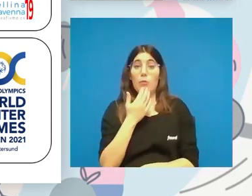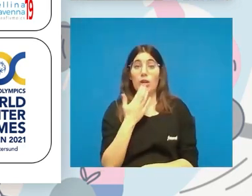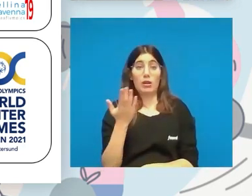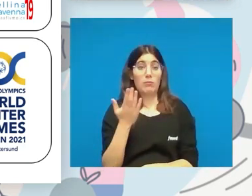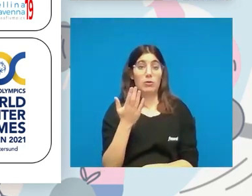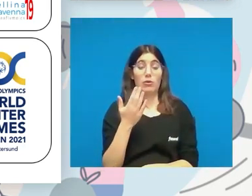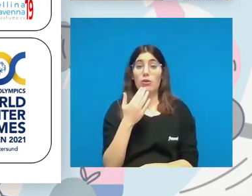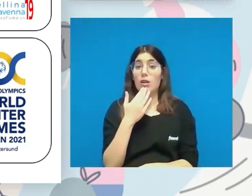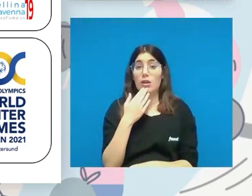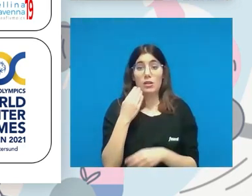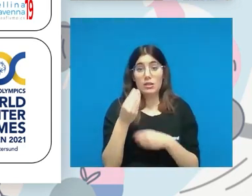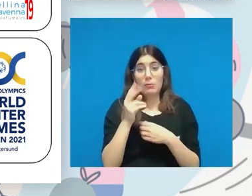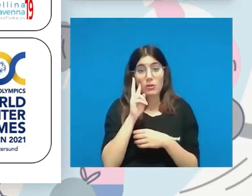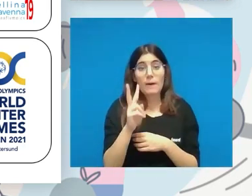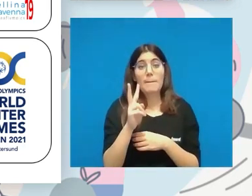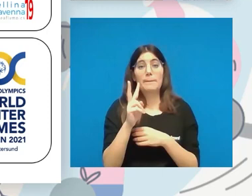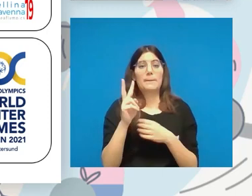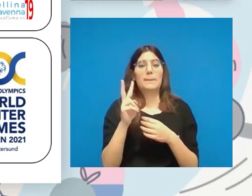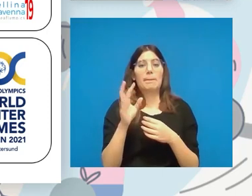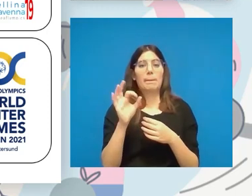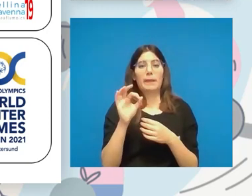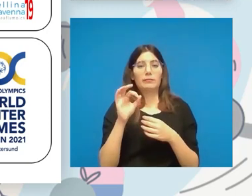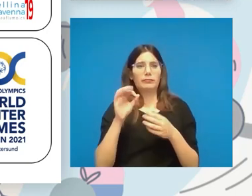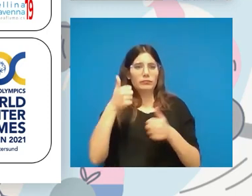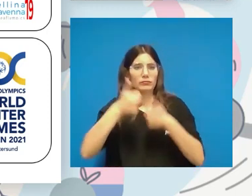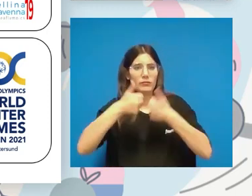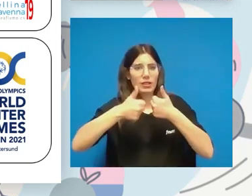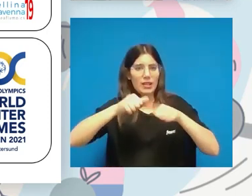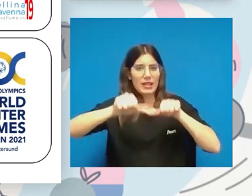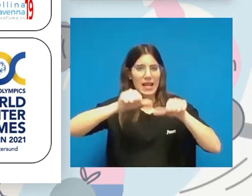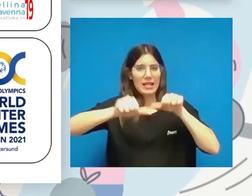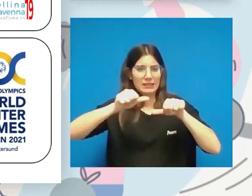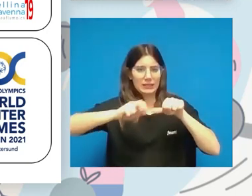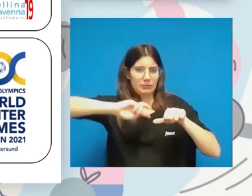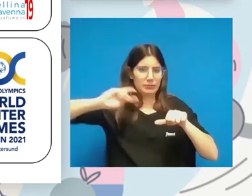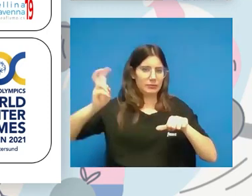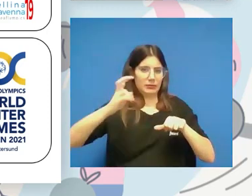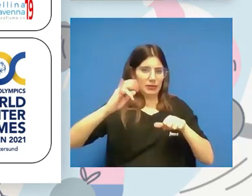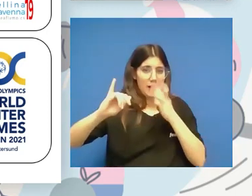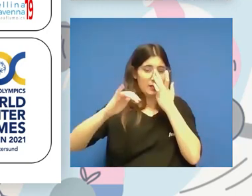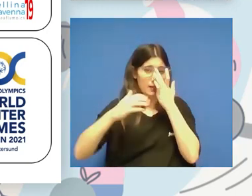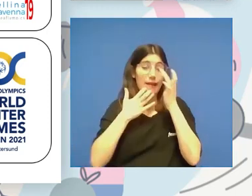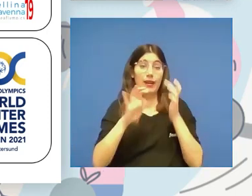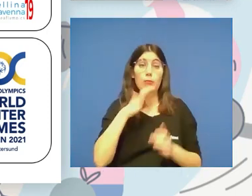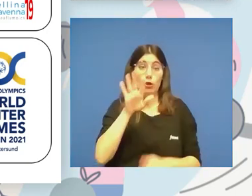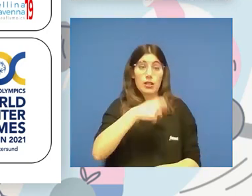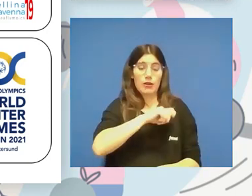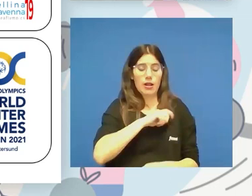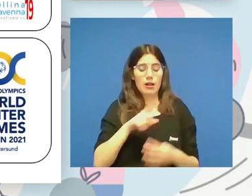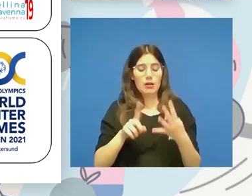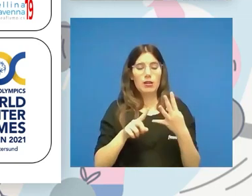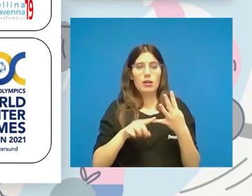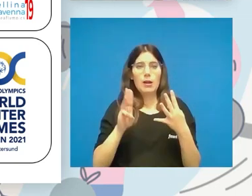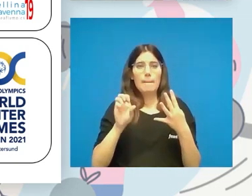actividad FEDI, Special Olympics o la Liga Genuine, como tres de los grandes ejemplos que tenemos a nivel nacional. CPIRA, que